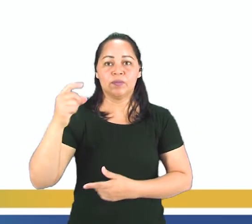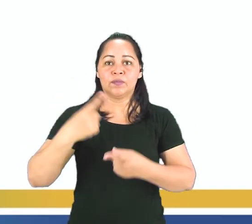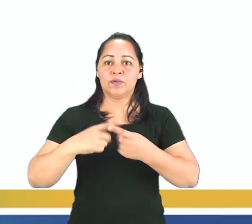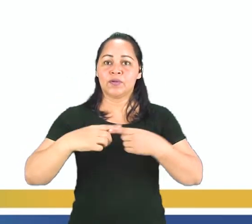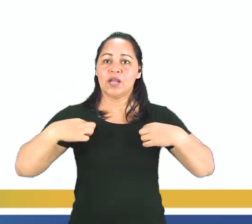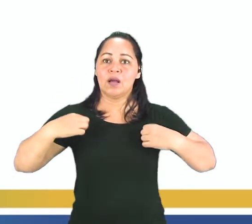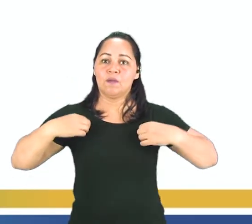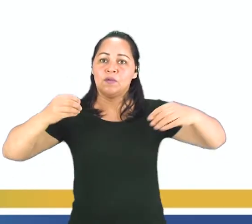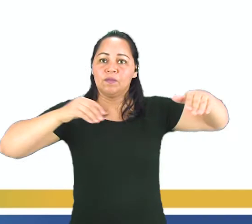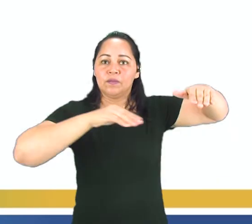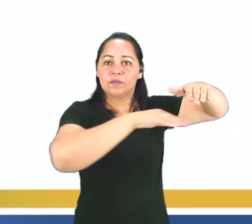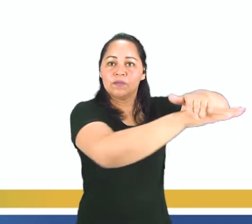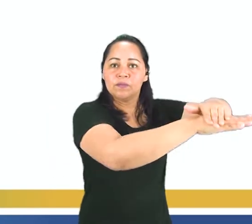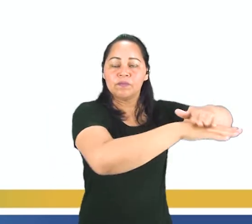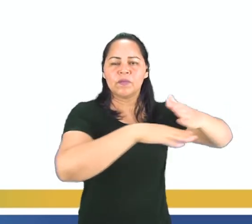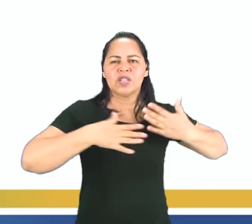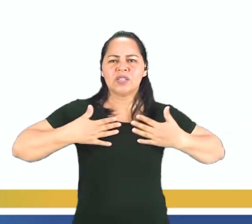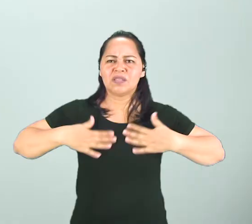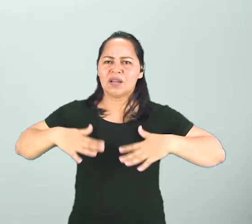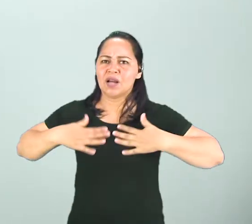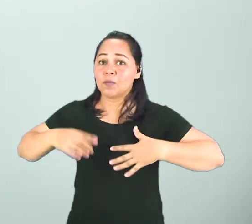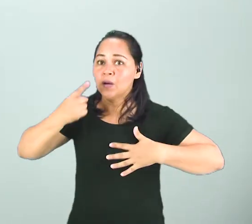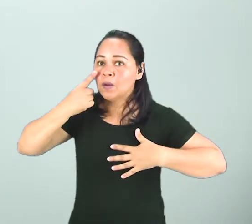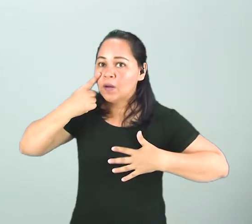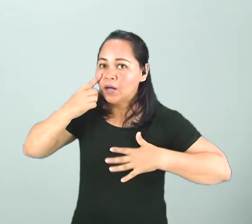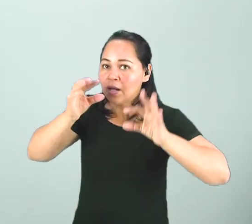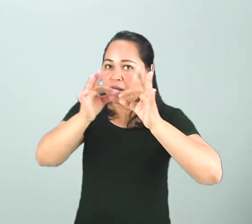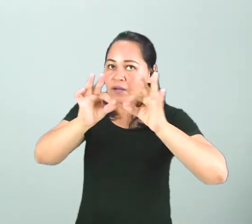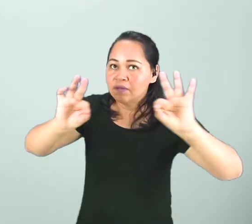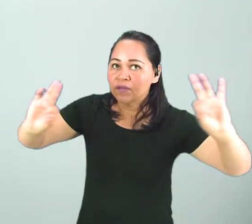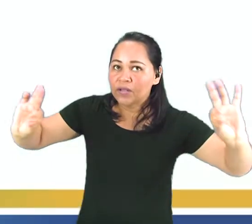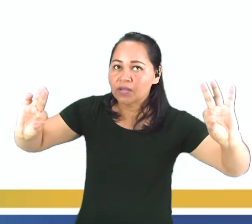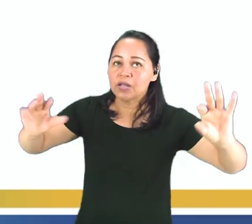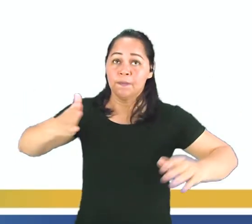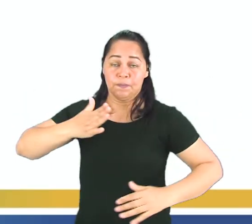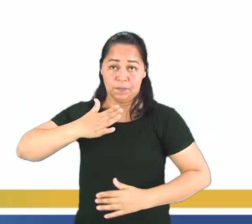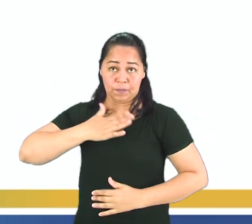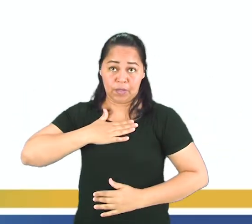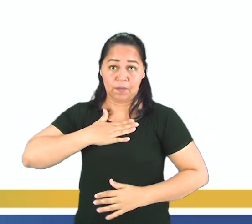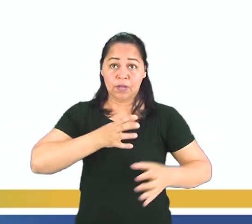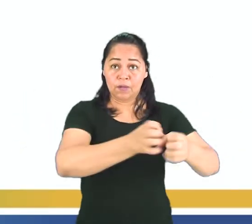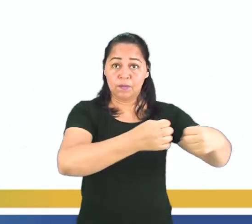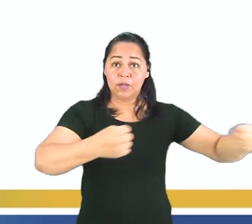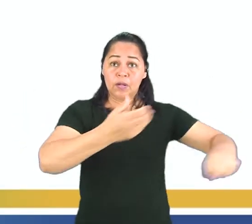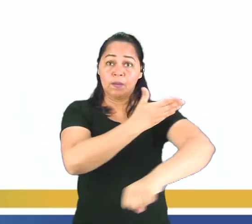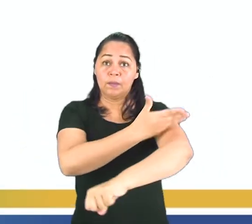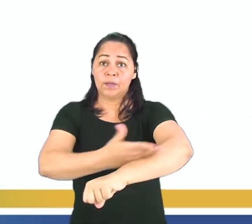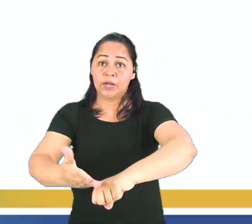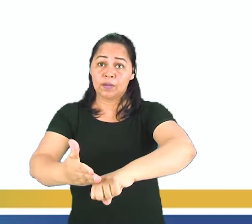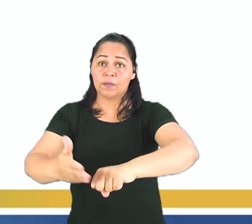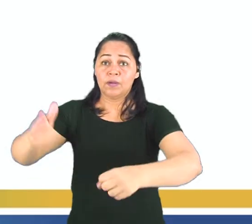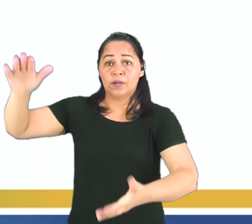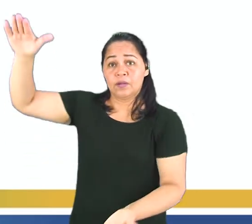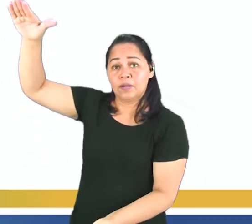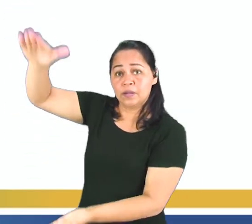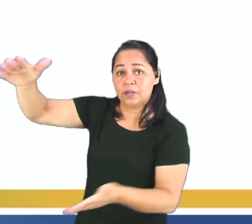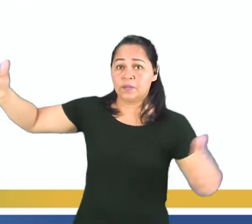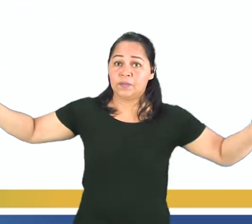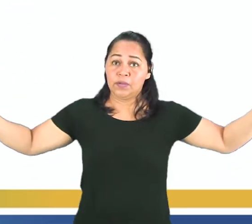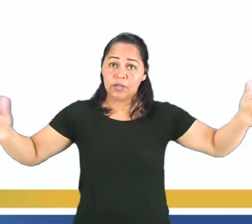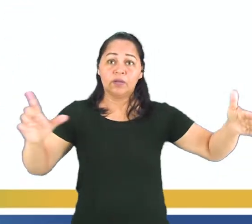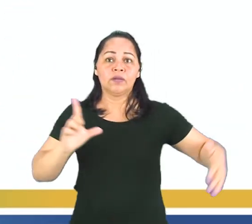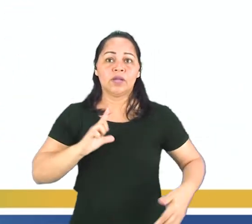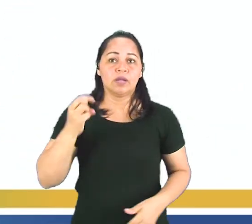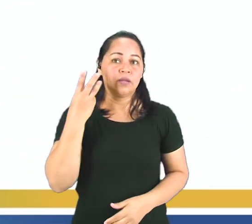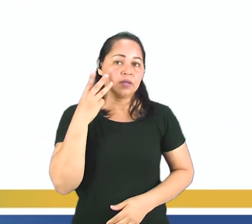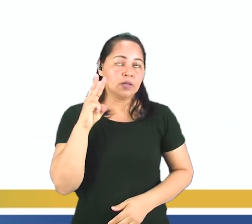Pero cálmate, cálmate. Mira la frase. Mi ropero es blanco y pequeño. Tiene tres puertas.